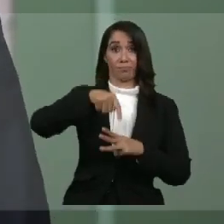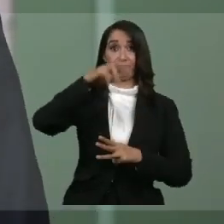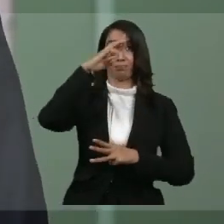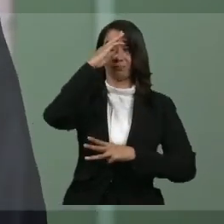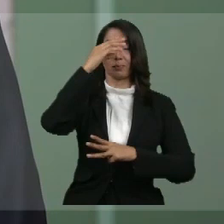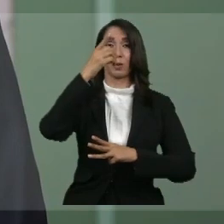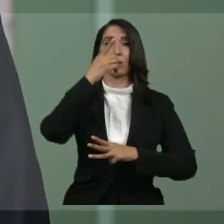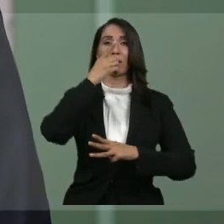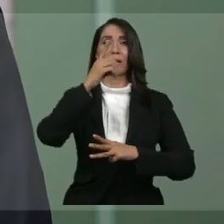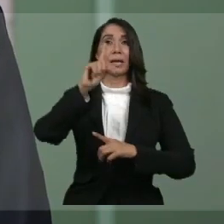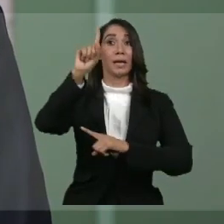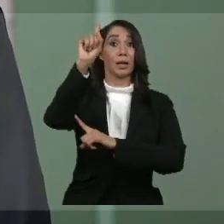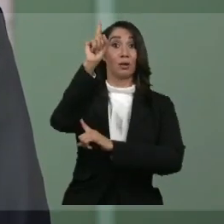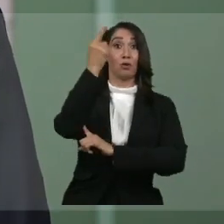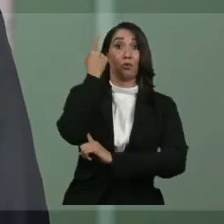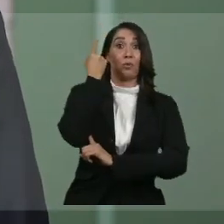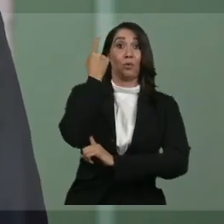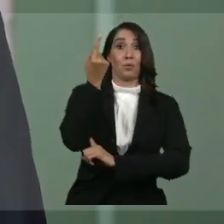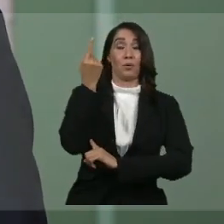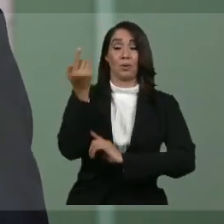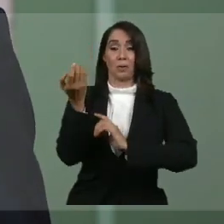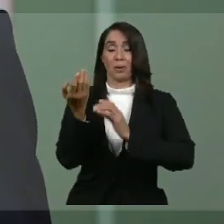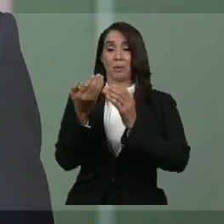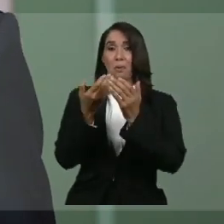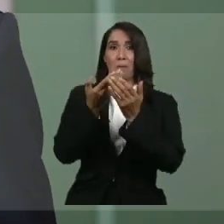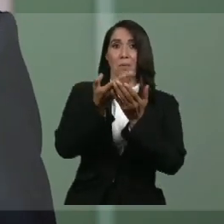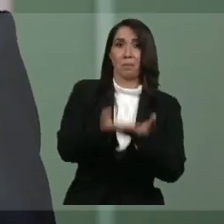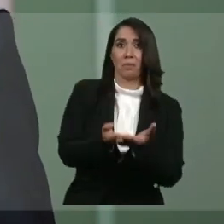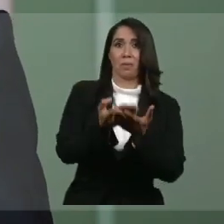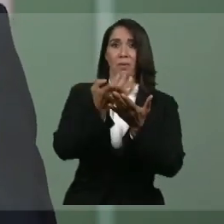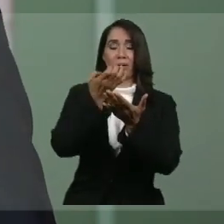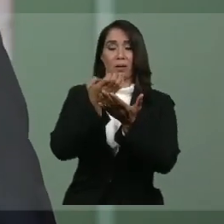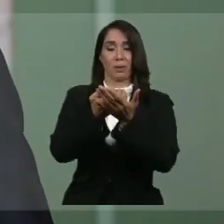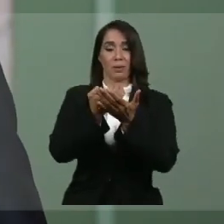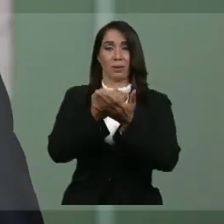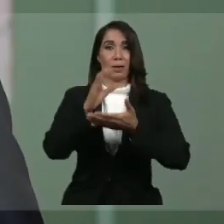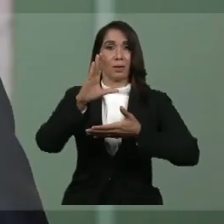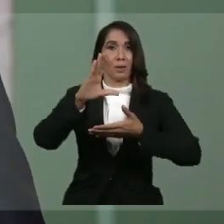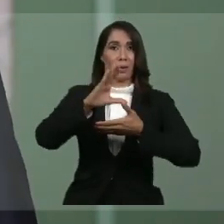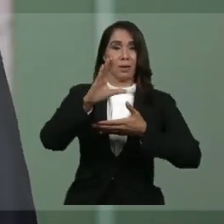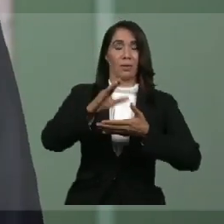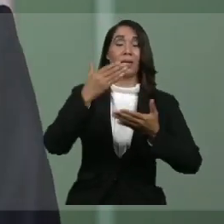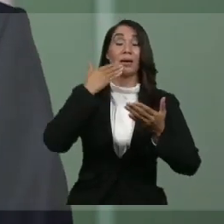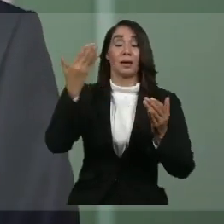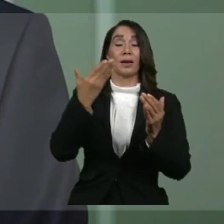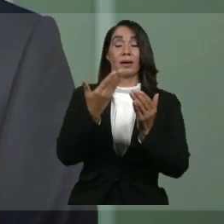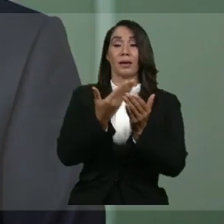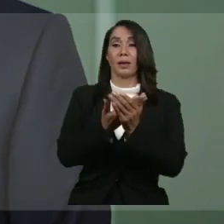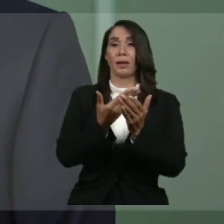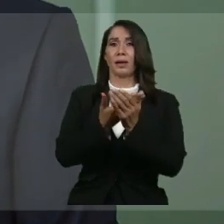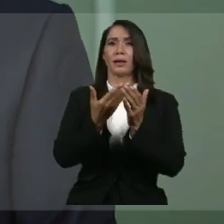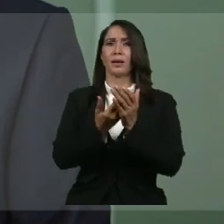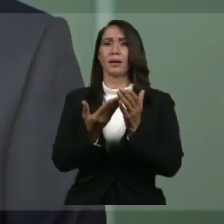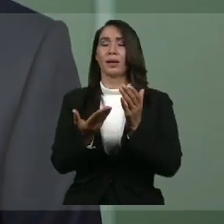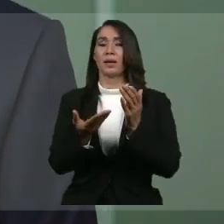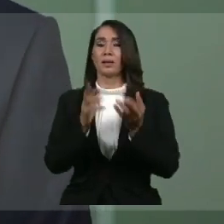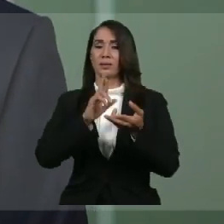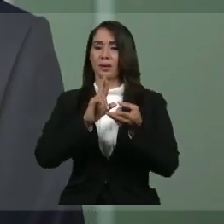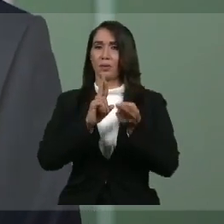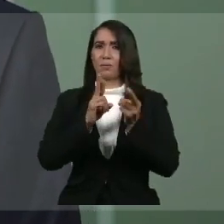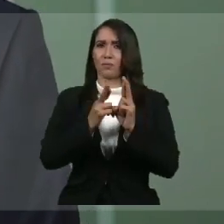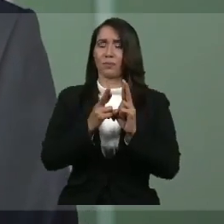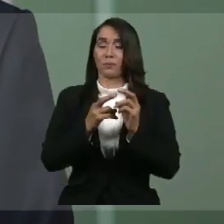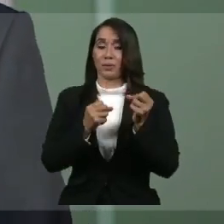será el único que no caerá en recesión en el continente gracias a la resiliencia y